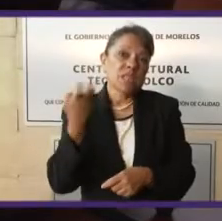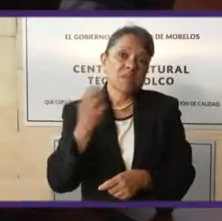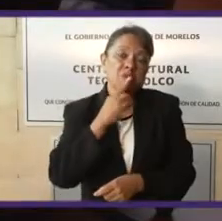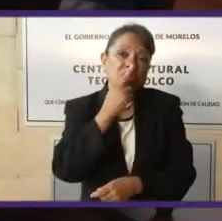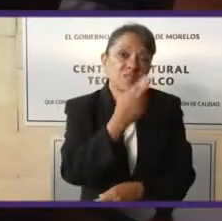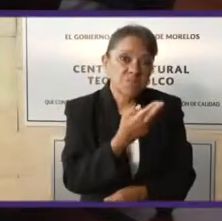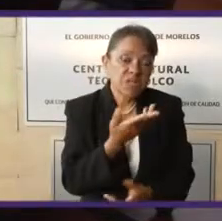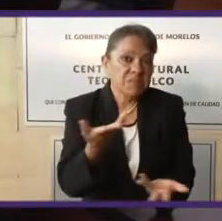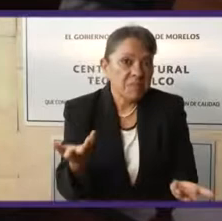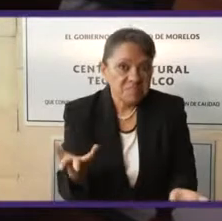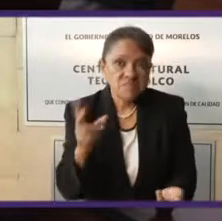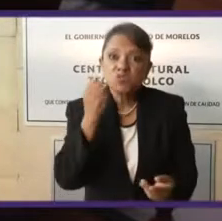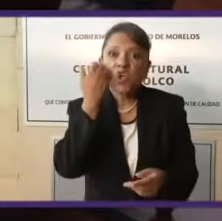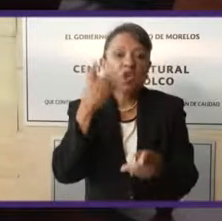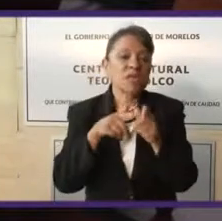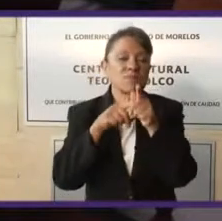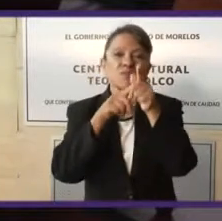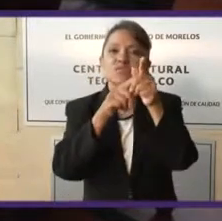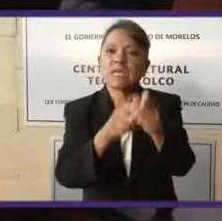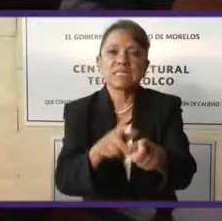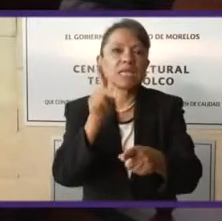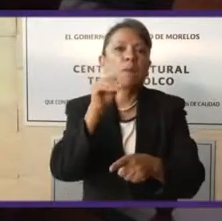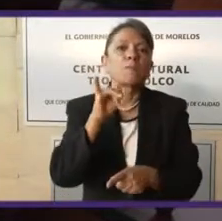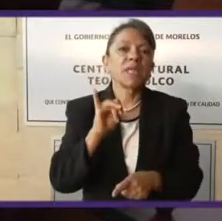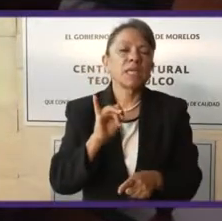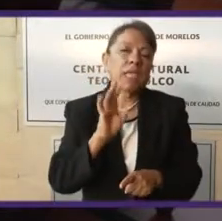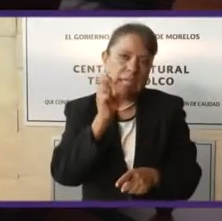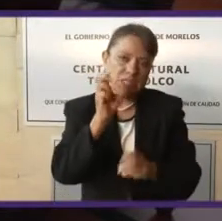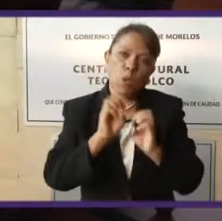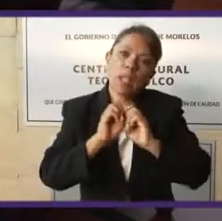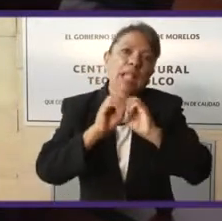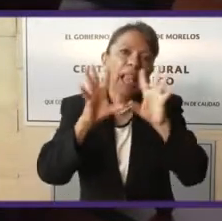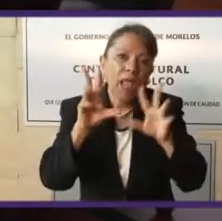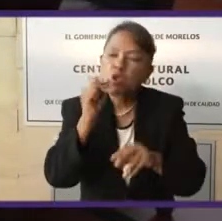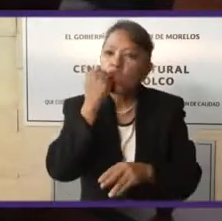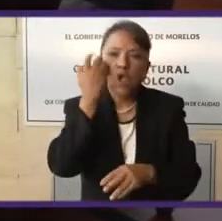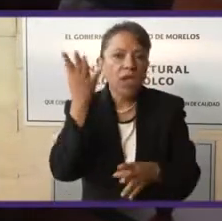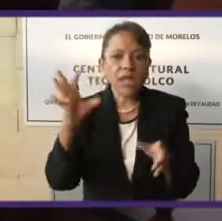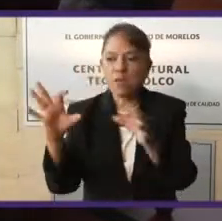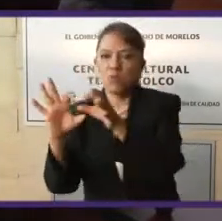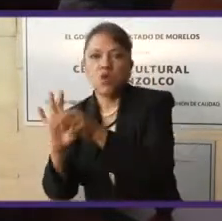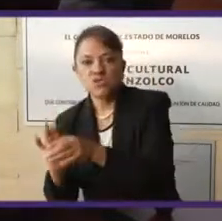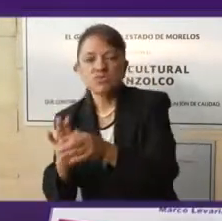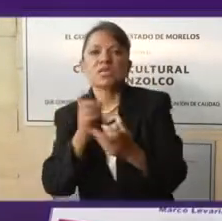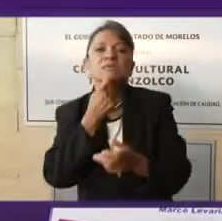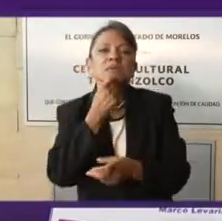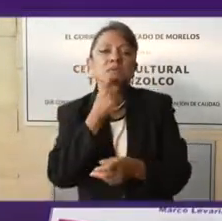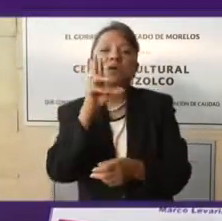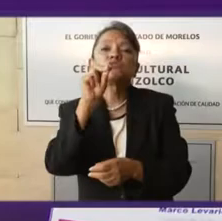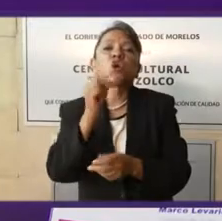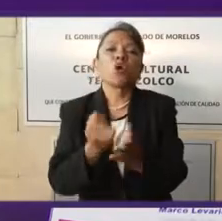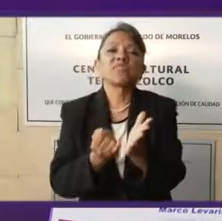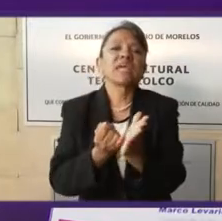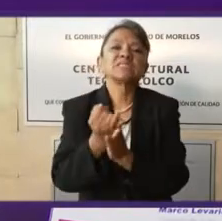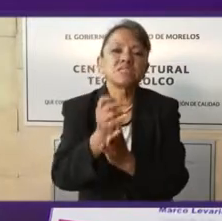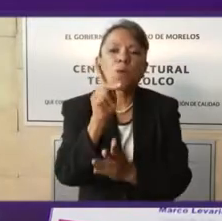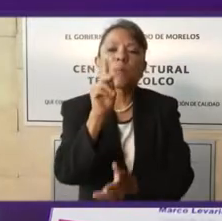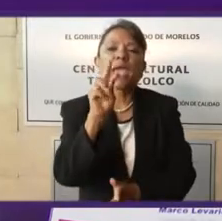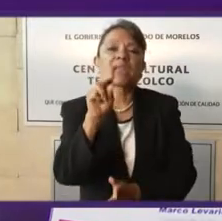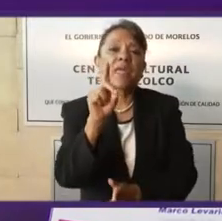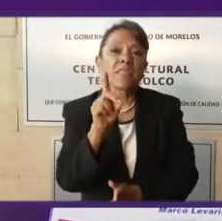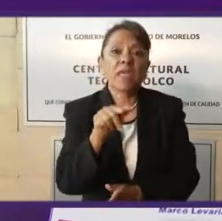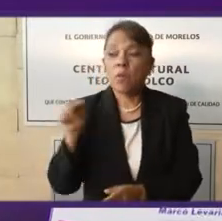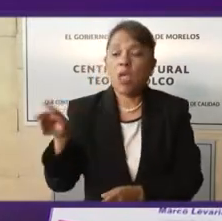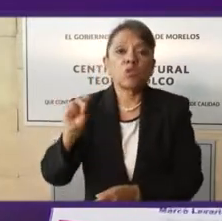No queremos la continuación del PRI, está claro que no vamos a ir con López Obrador y no por decisión del PRD, sino porque él ni siquiera